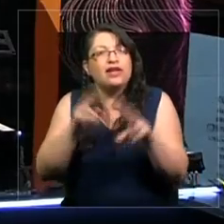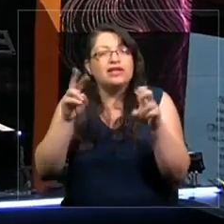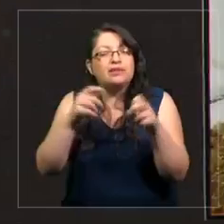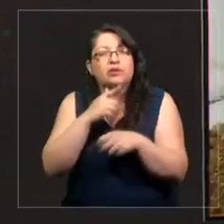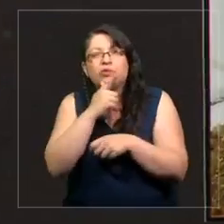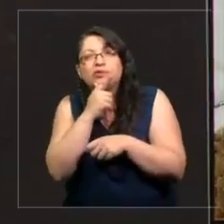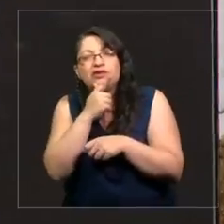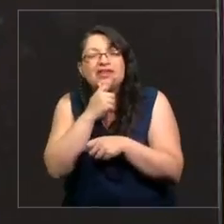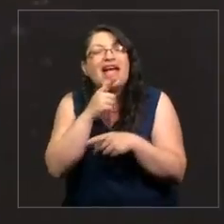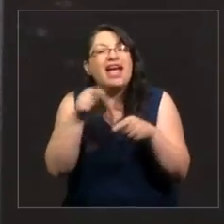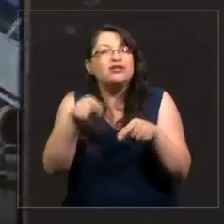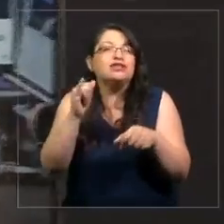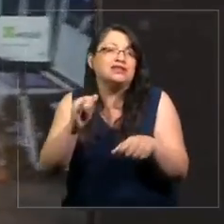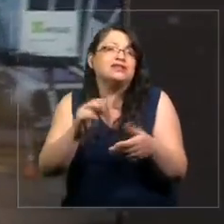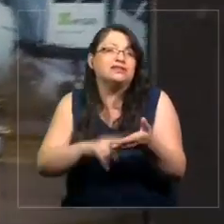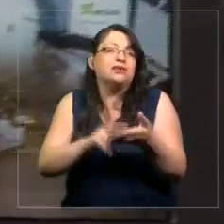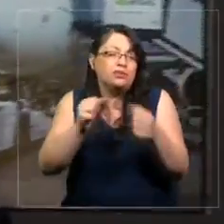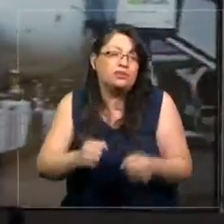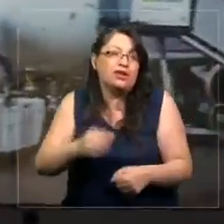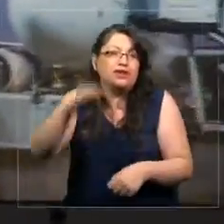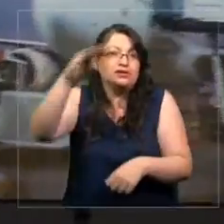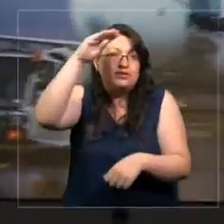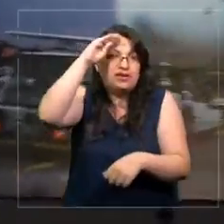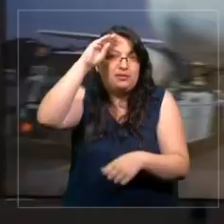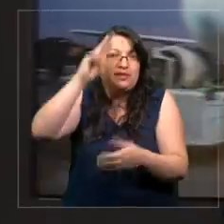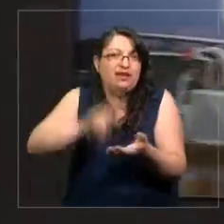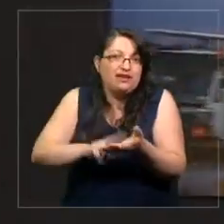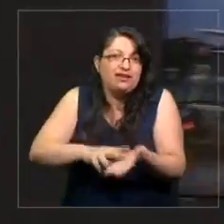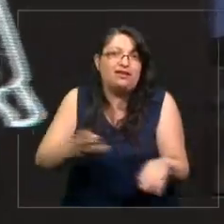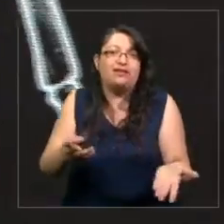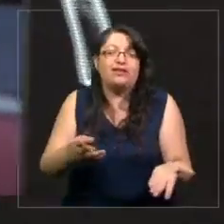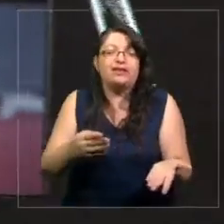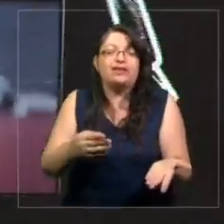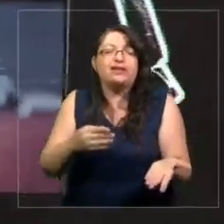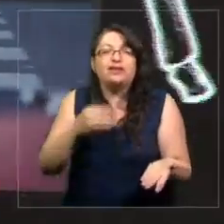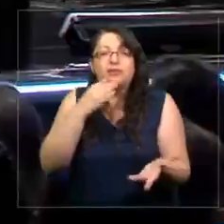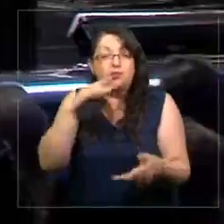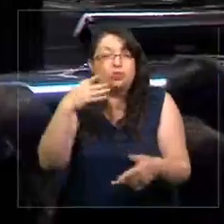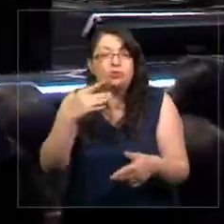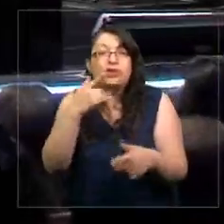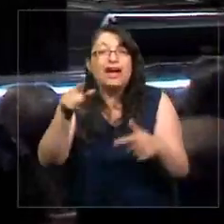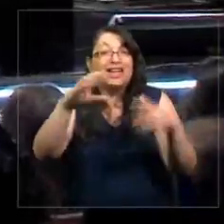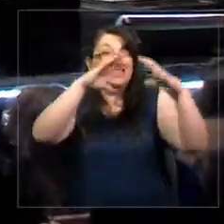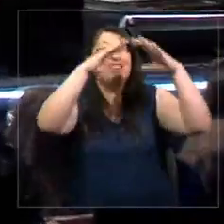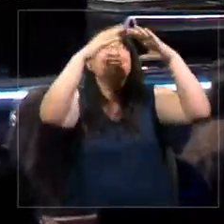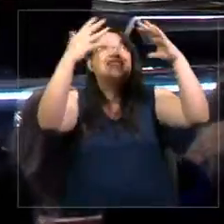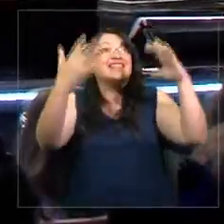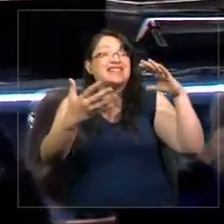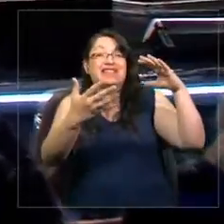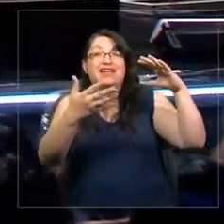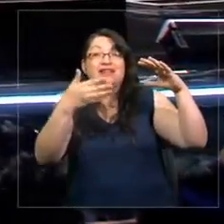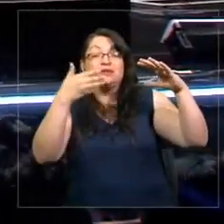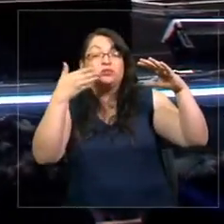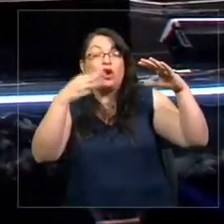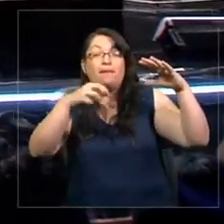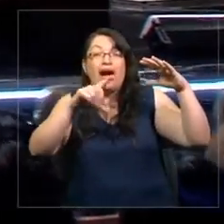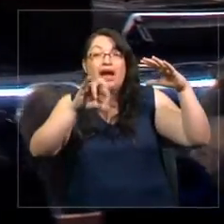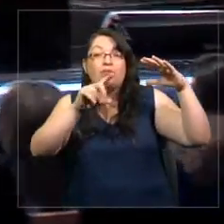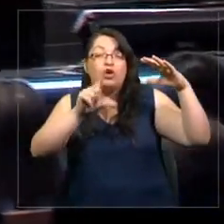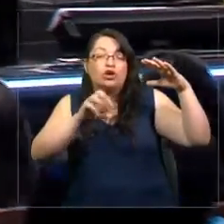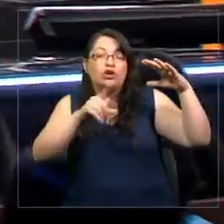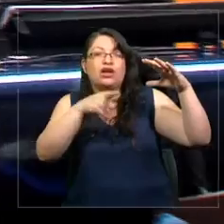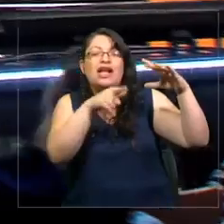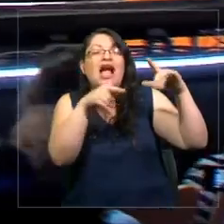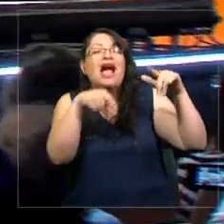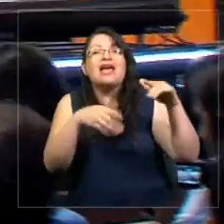experiencia, de verdadera experiencia. Y es muy notable porque además en estas catedrales de mármol la muerte emerge. Es decir,